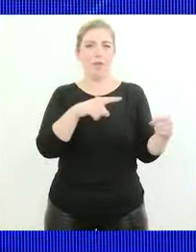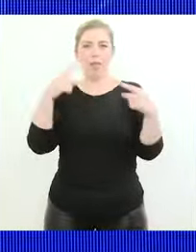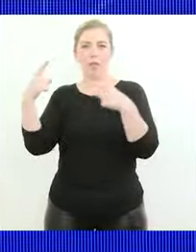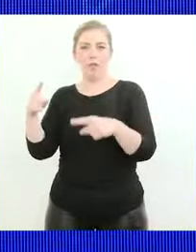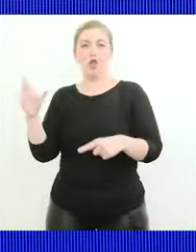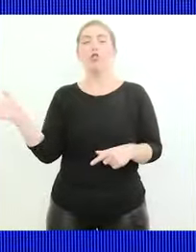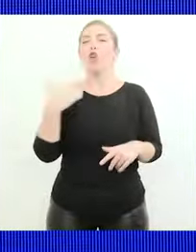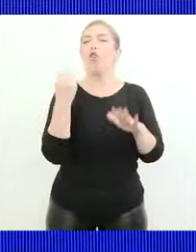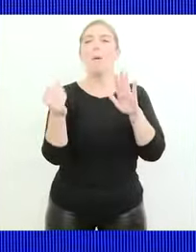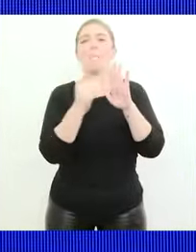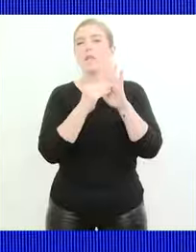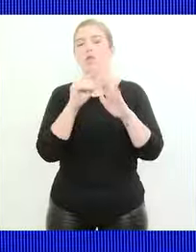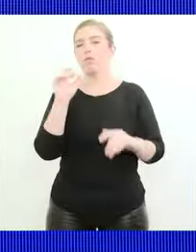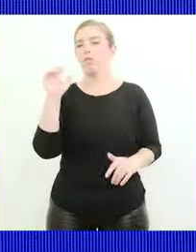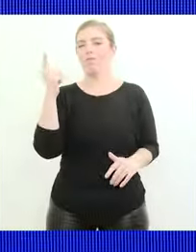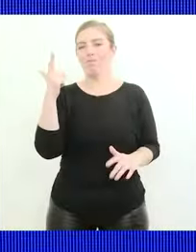tiene precio